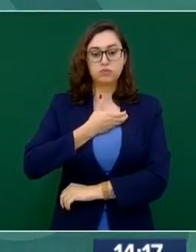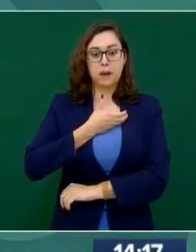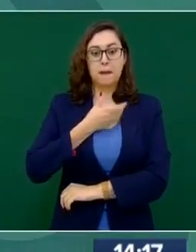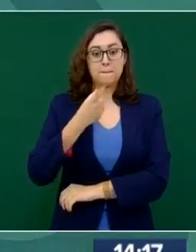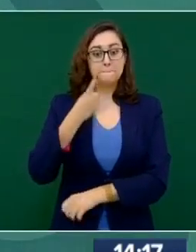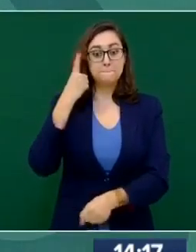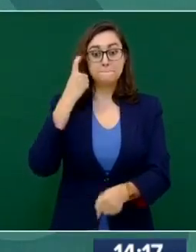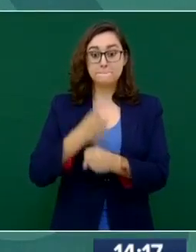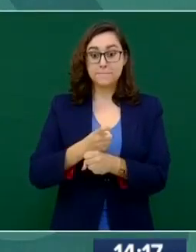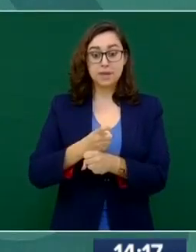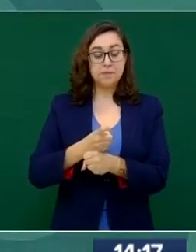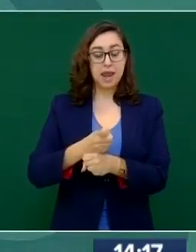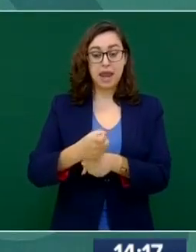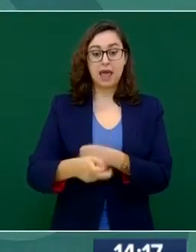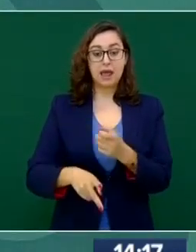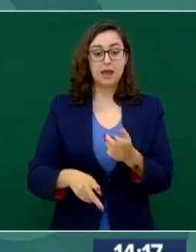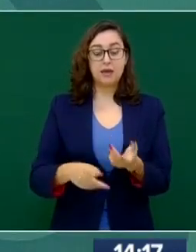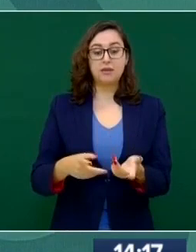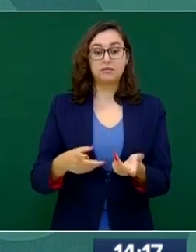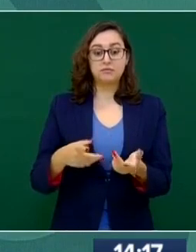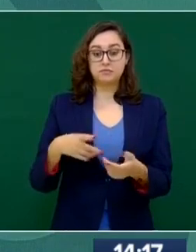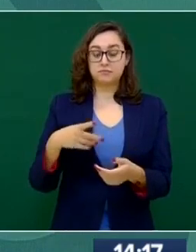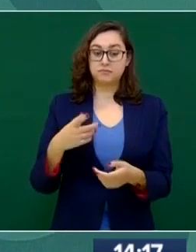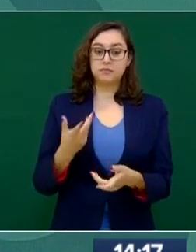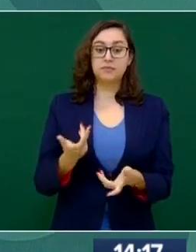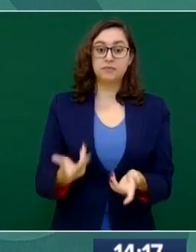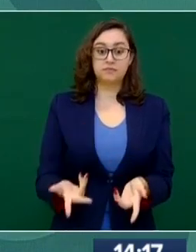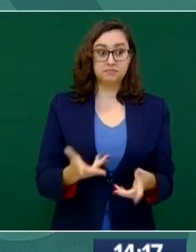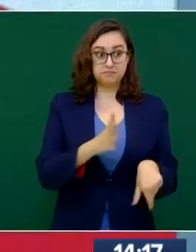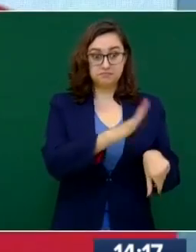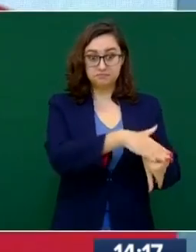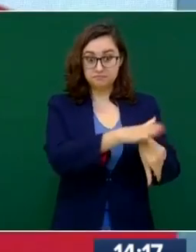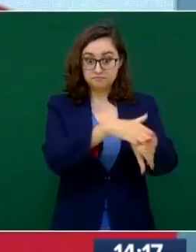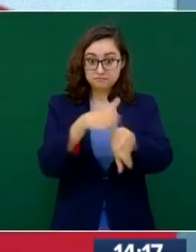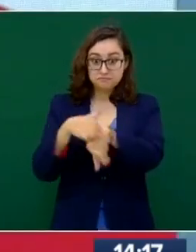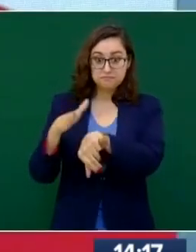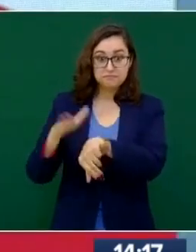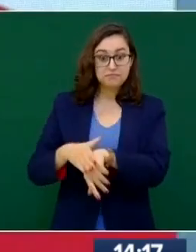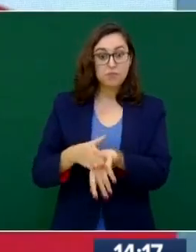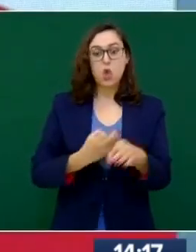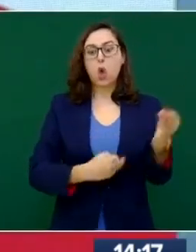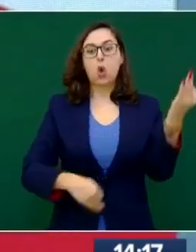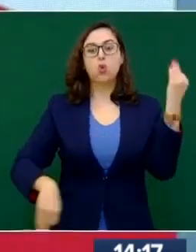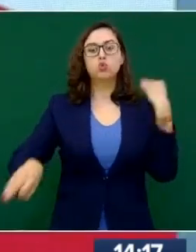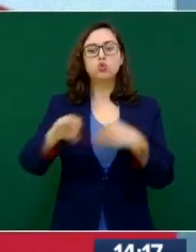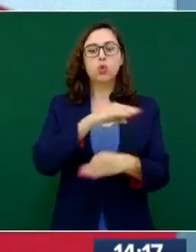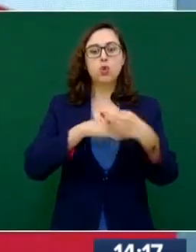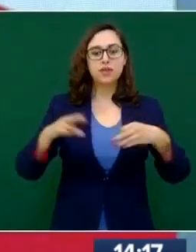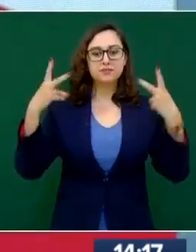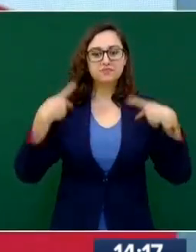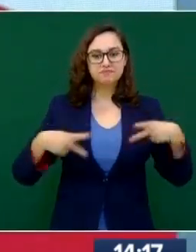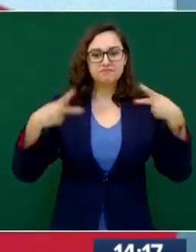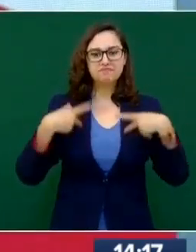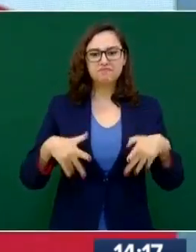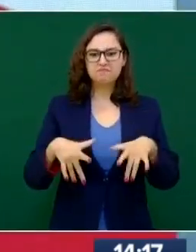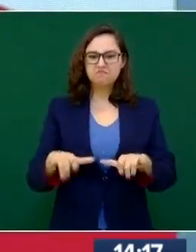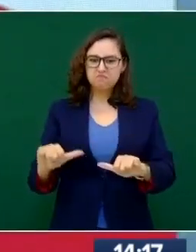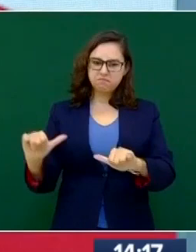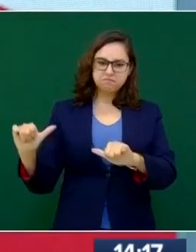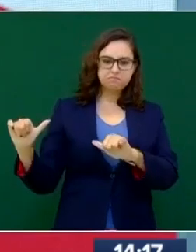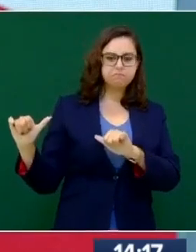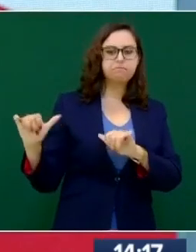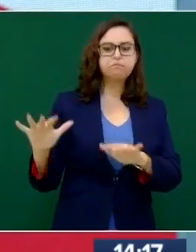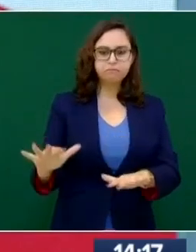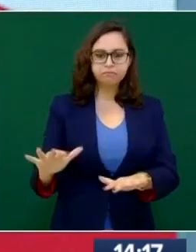Zócalo. Con ello, el presidente retomará los actos masivos en plazas públicas pese a la pandemia, pues asegura han bajado los